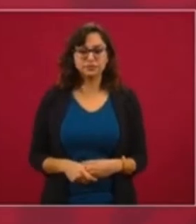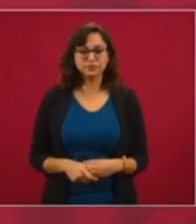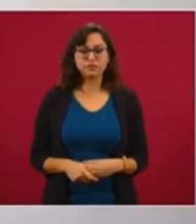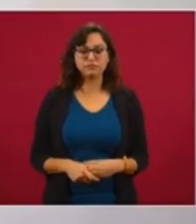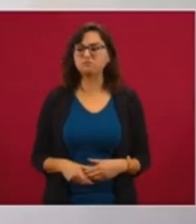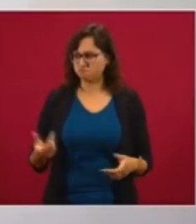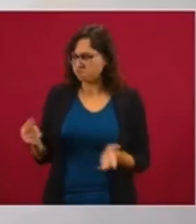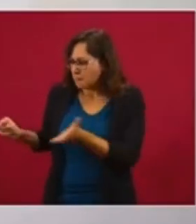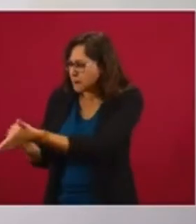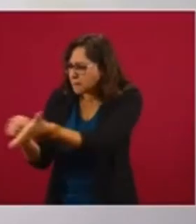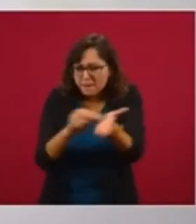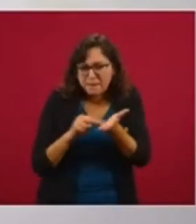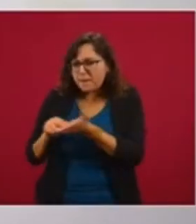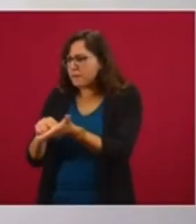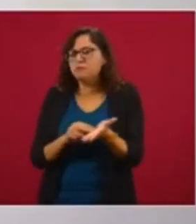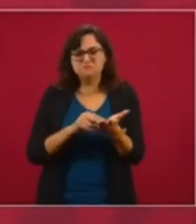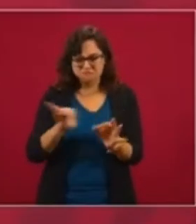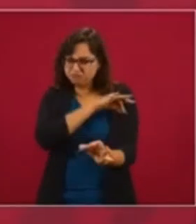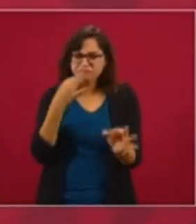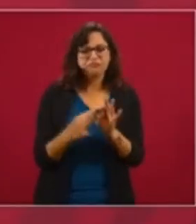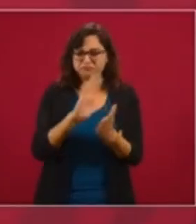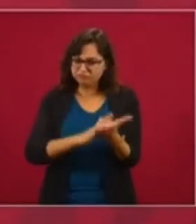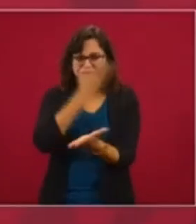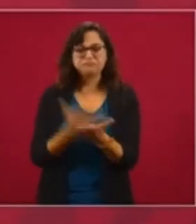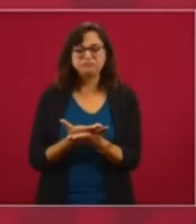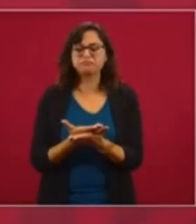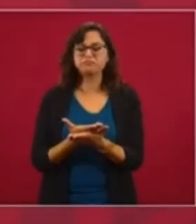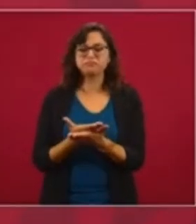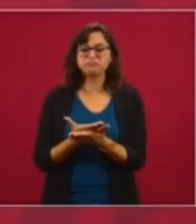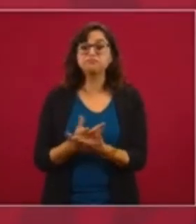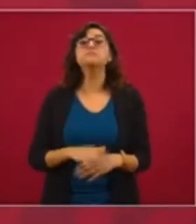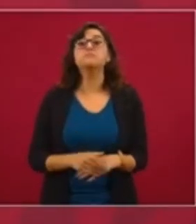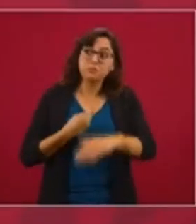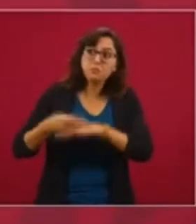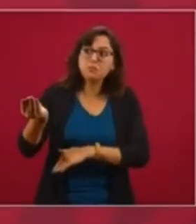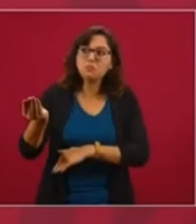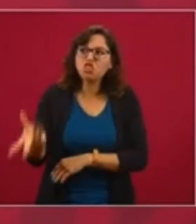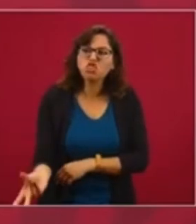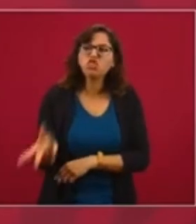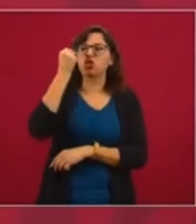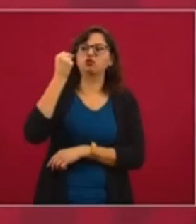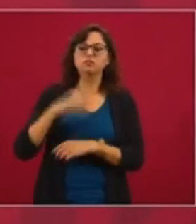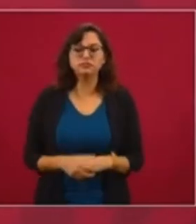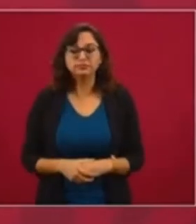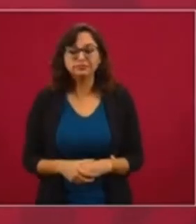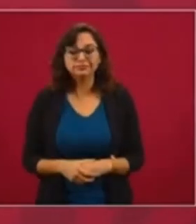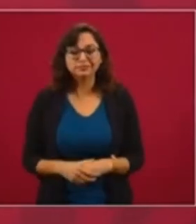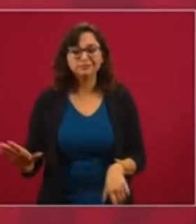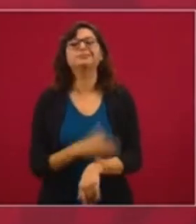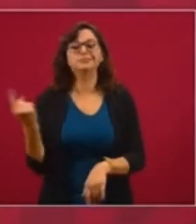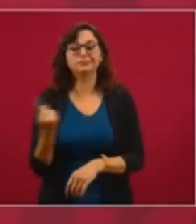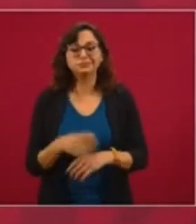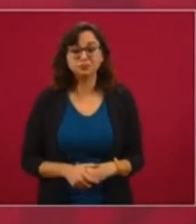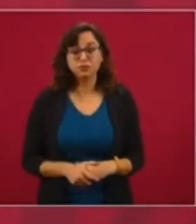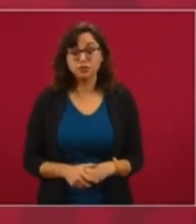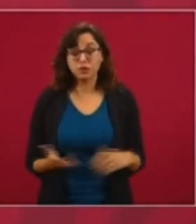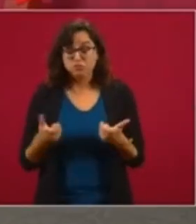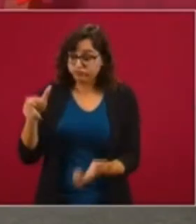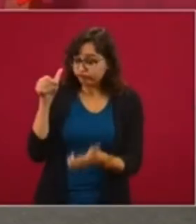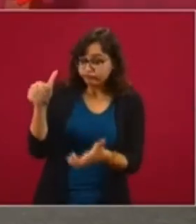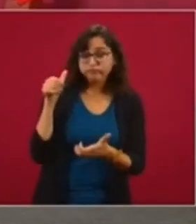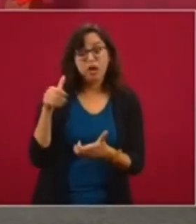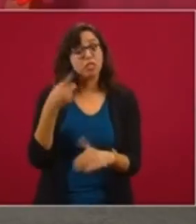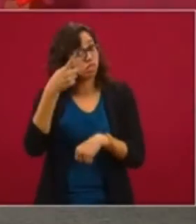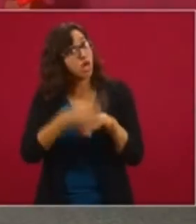Reunimos las firmas. Y, Pablo, ¿por qué se afectaban los ingresos?